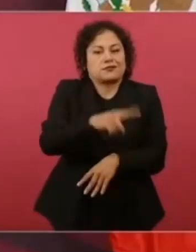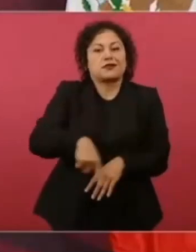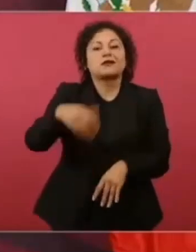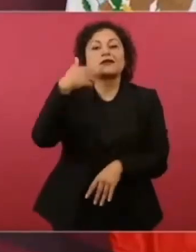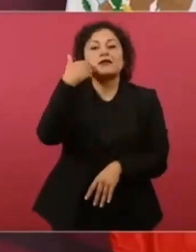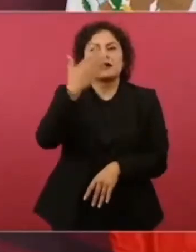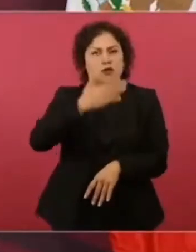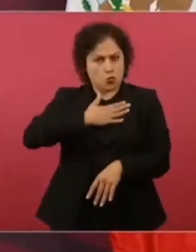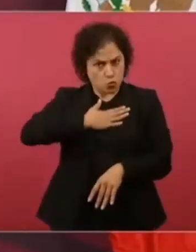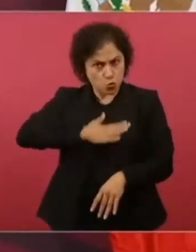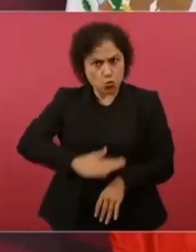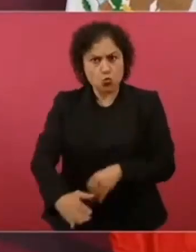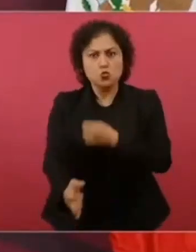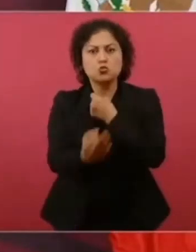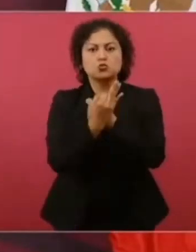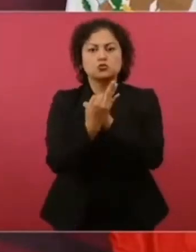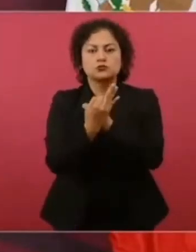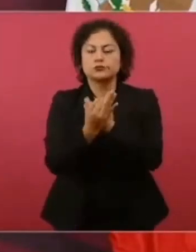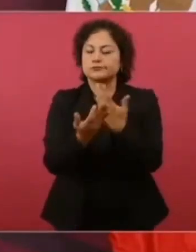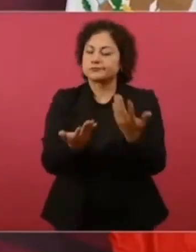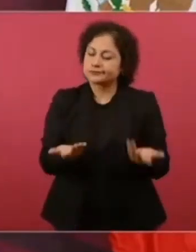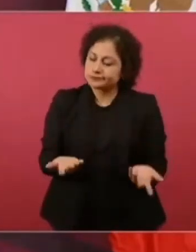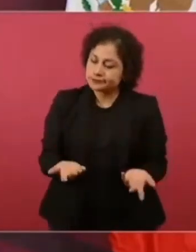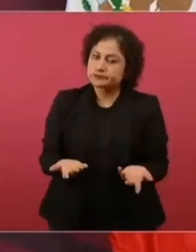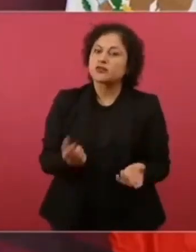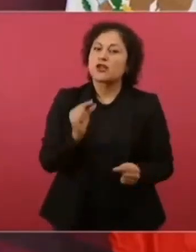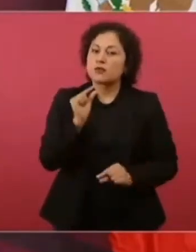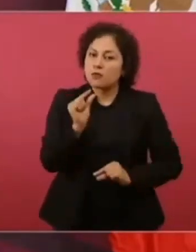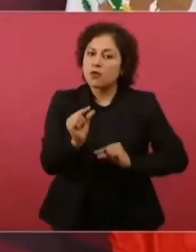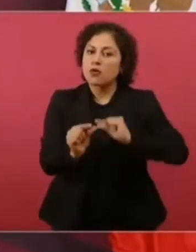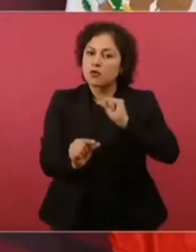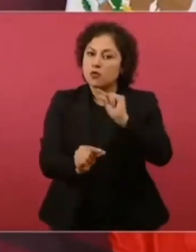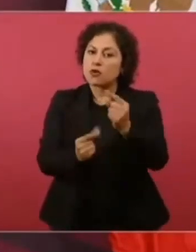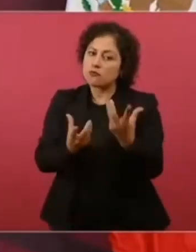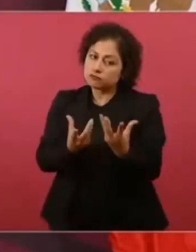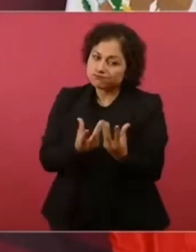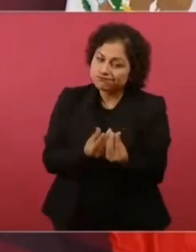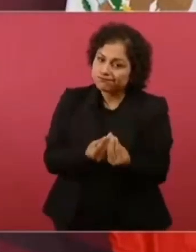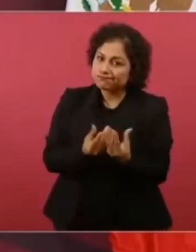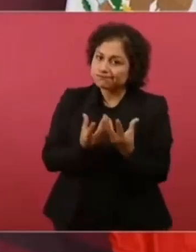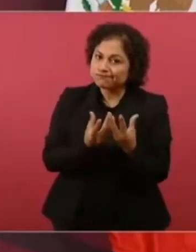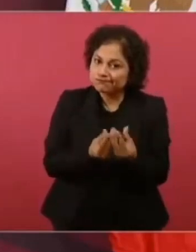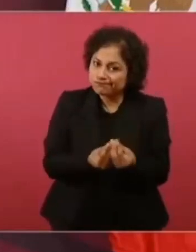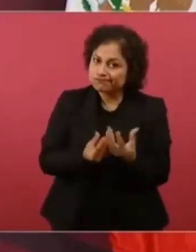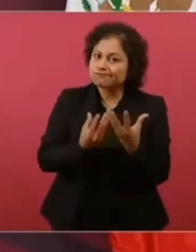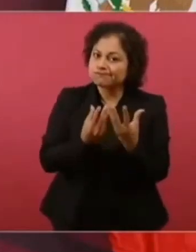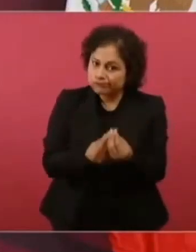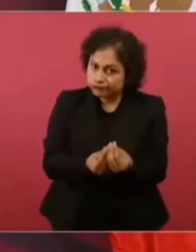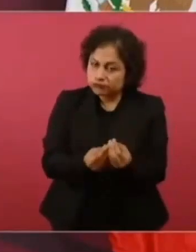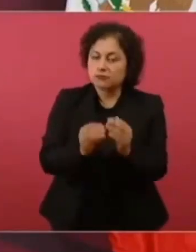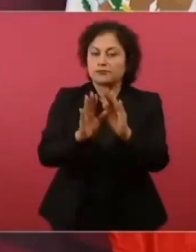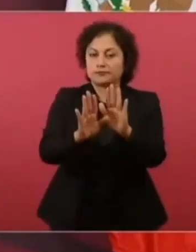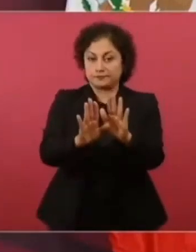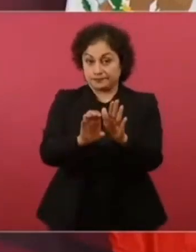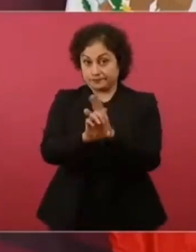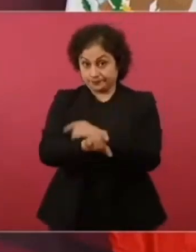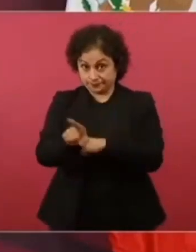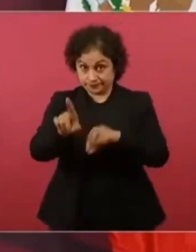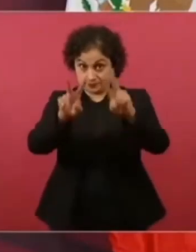y estamos avanzando con ellos poco a poco. En el caso de los mineros,